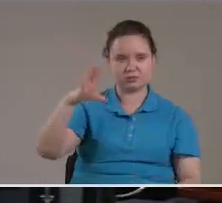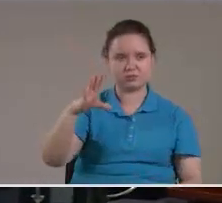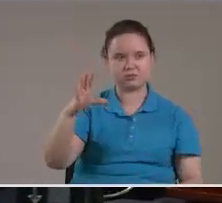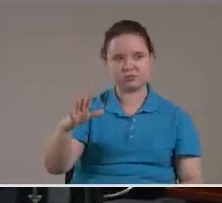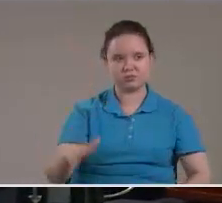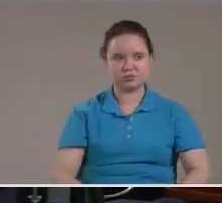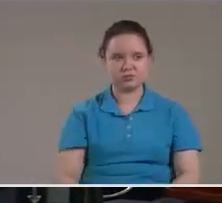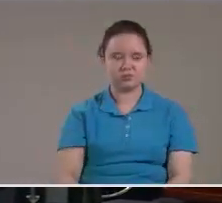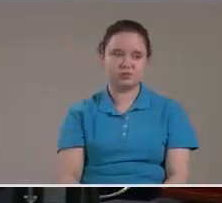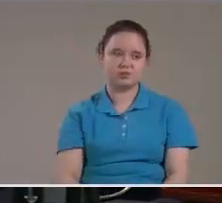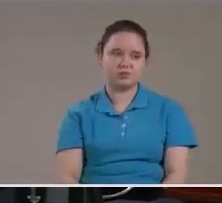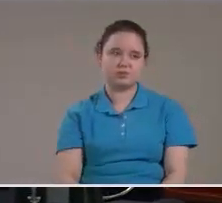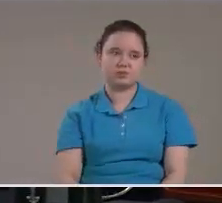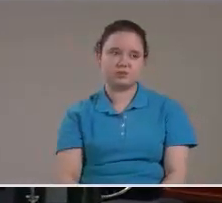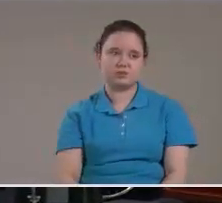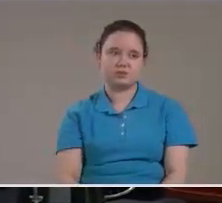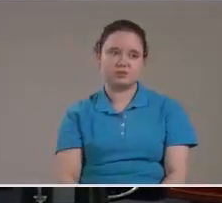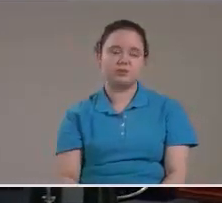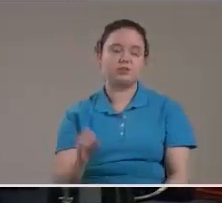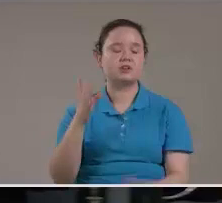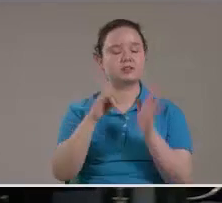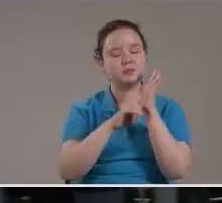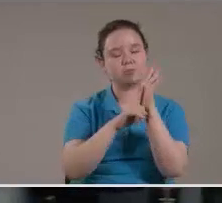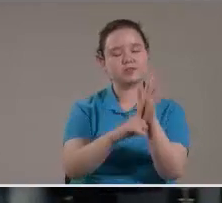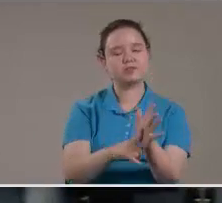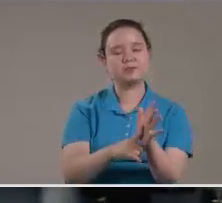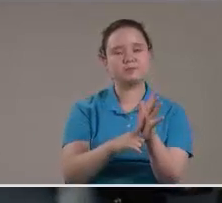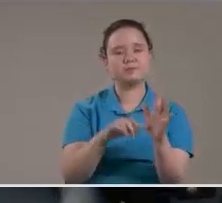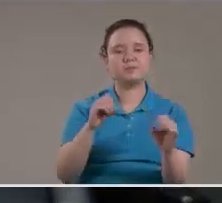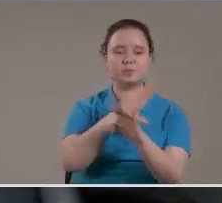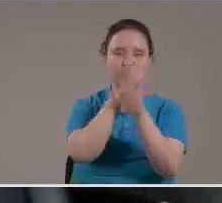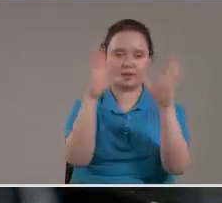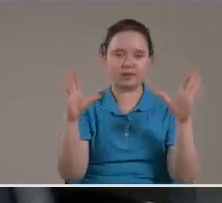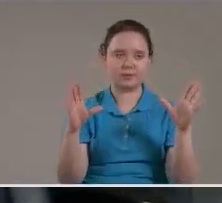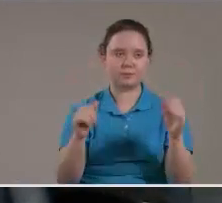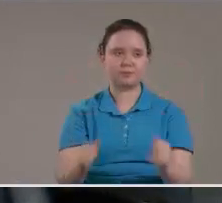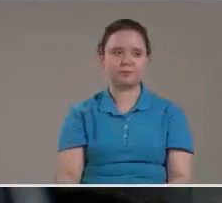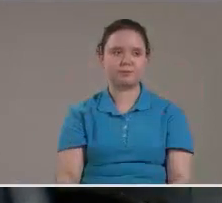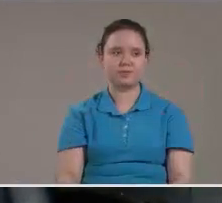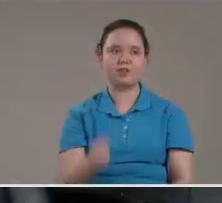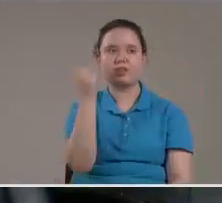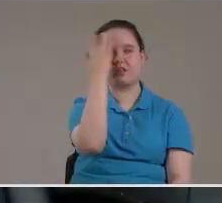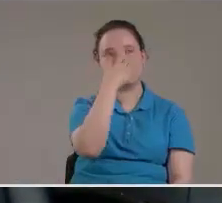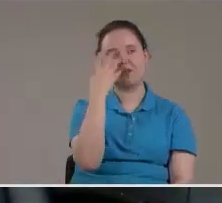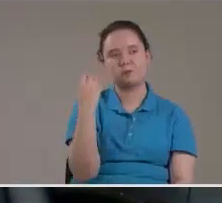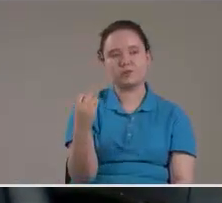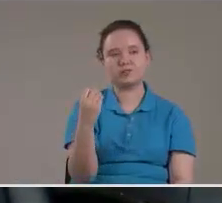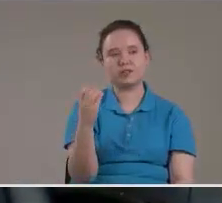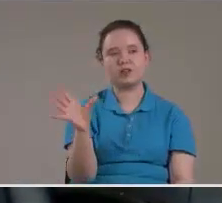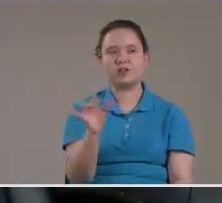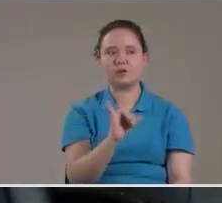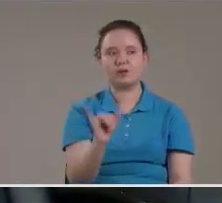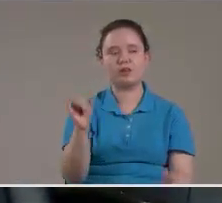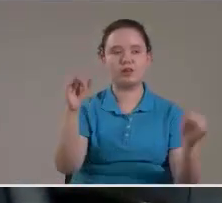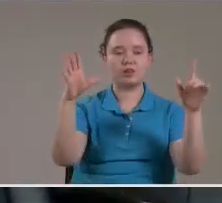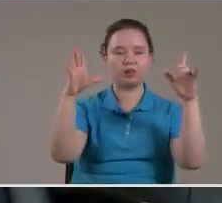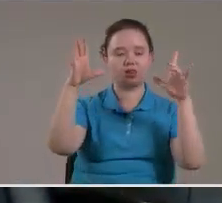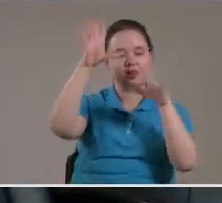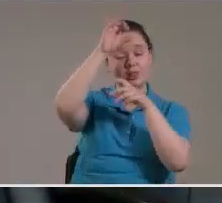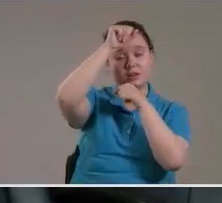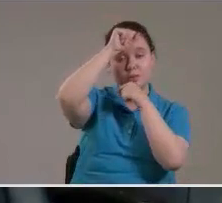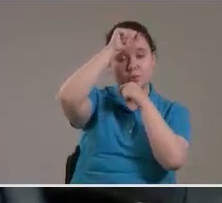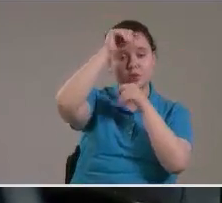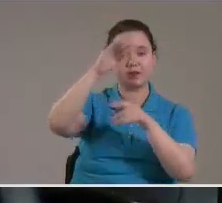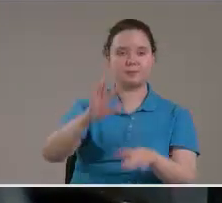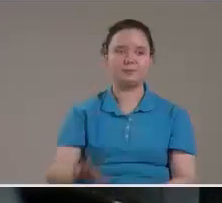la luz, ok, que se muestra como el alba Hermosa como la luna llena dice la